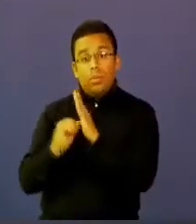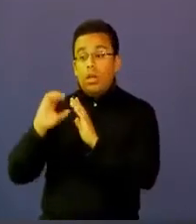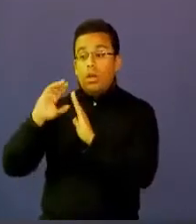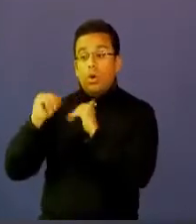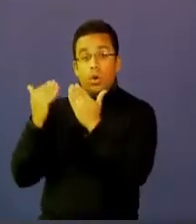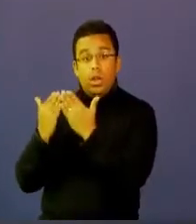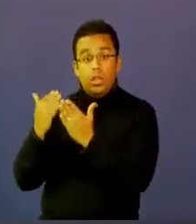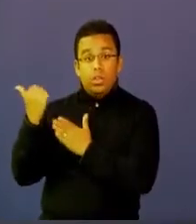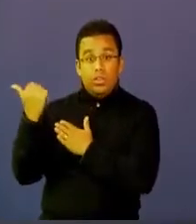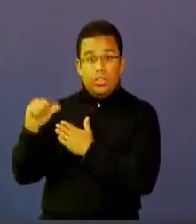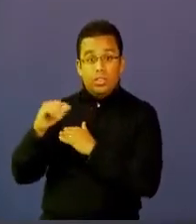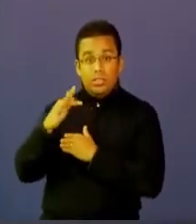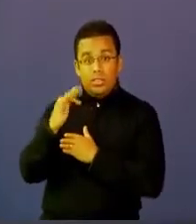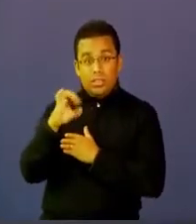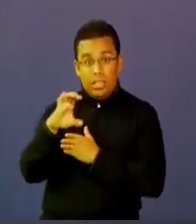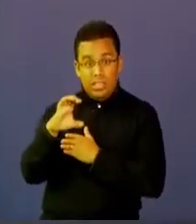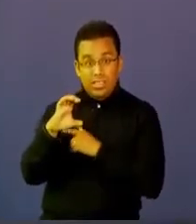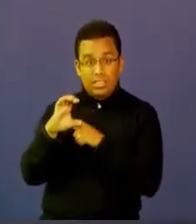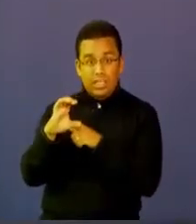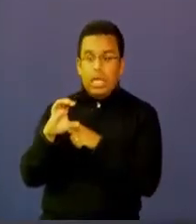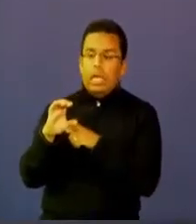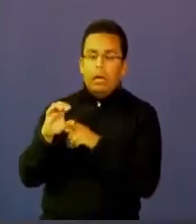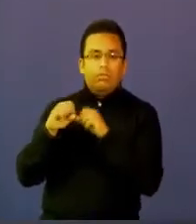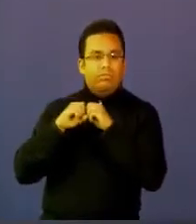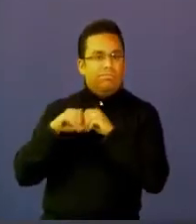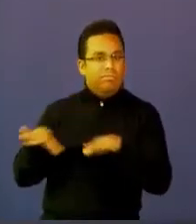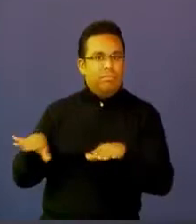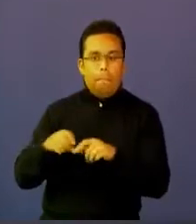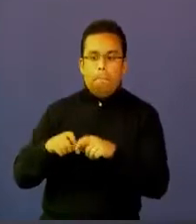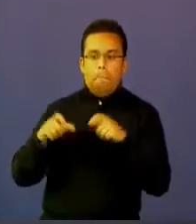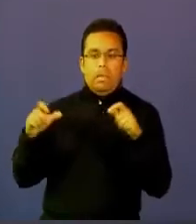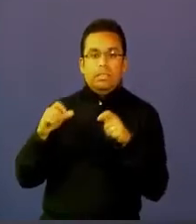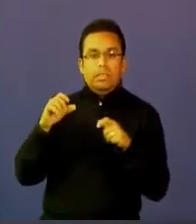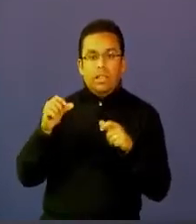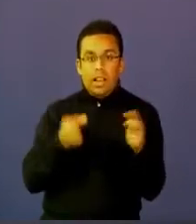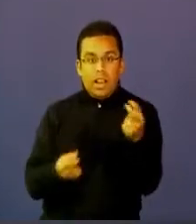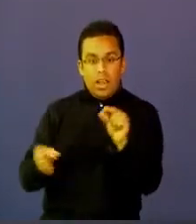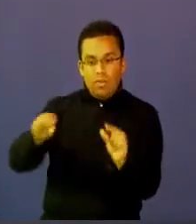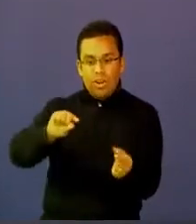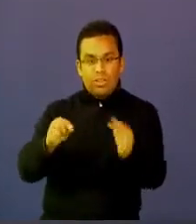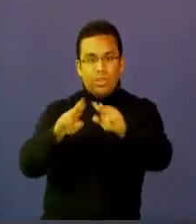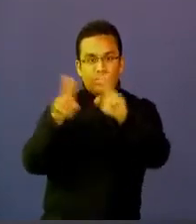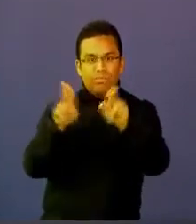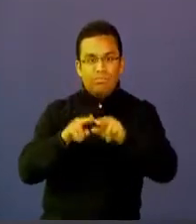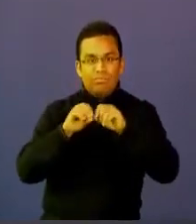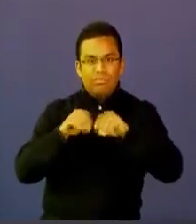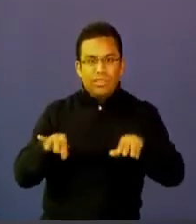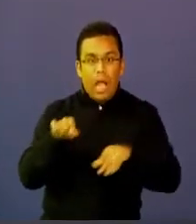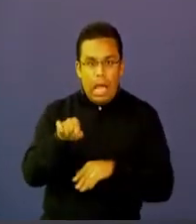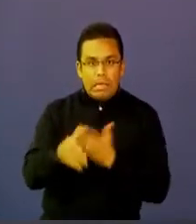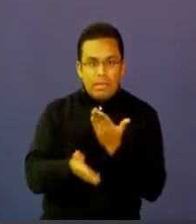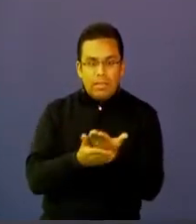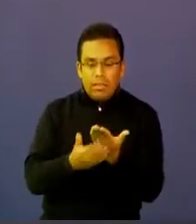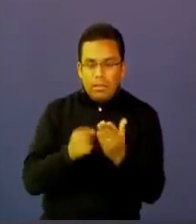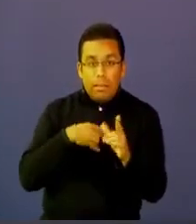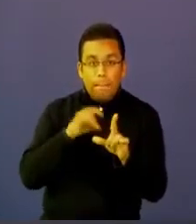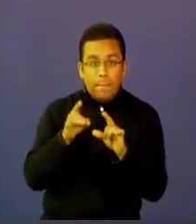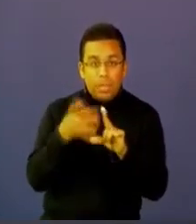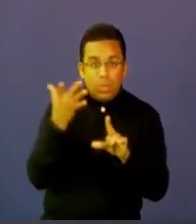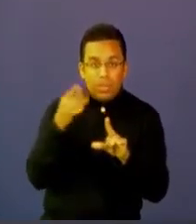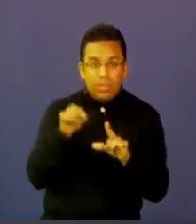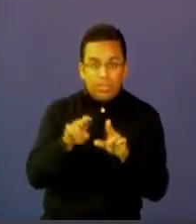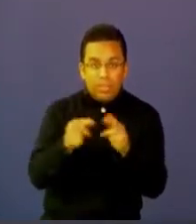implementado y seguiremos haciéndolo laboratorios virtuales que nos permiten tener los mismos resultados en el proceso de enseñanza y